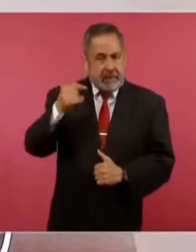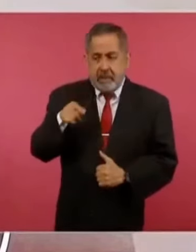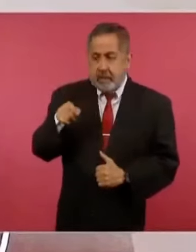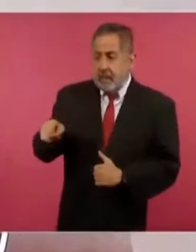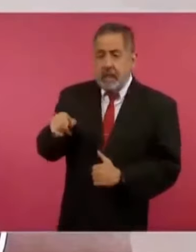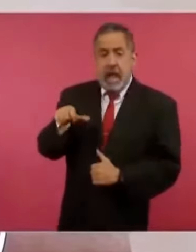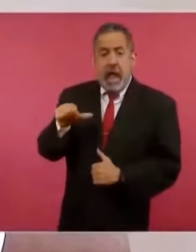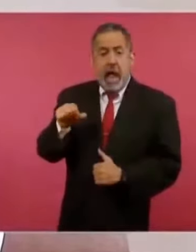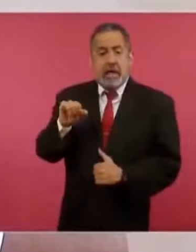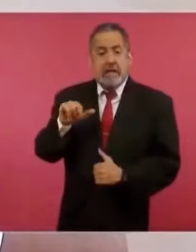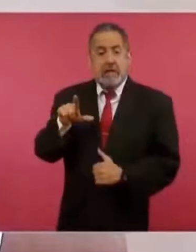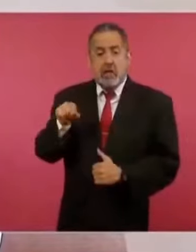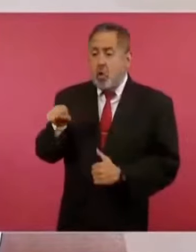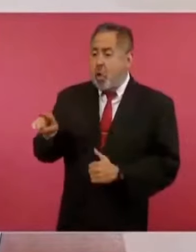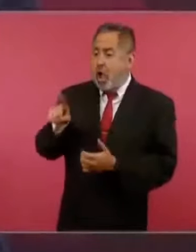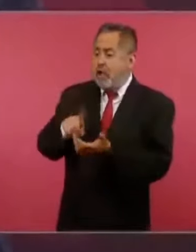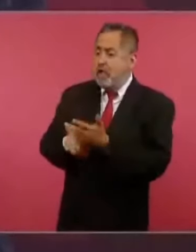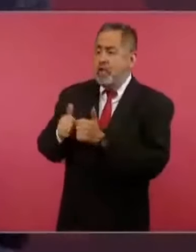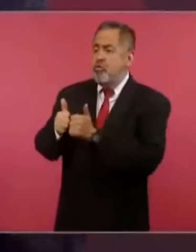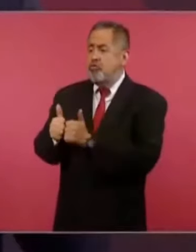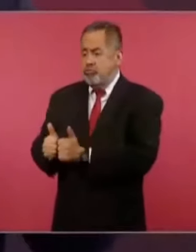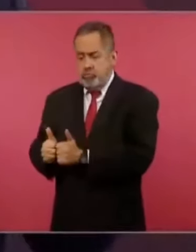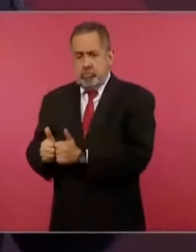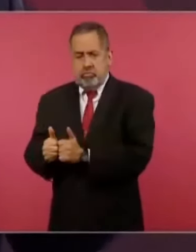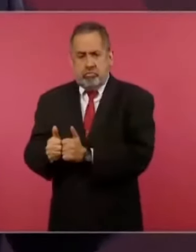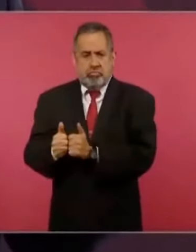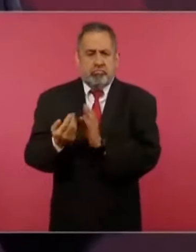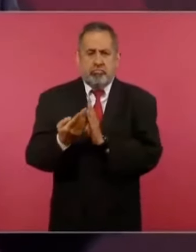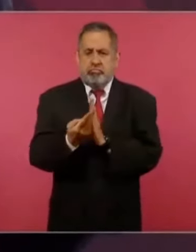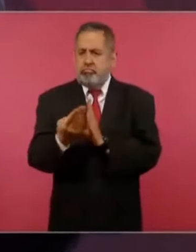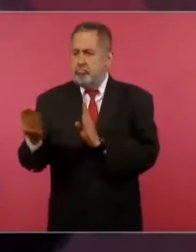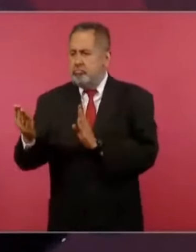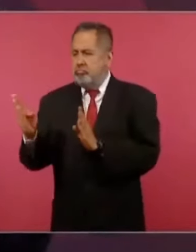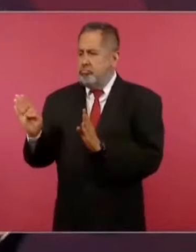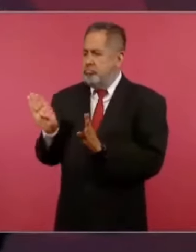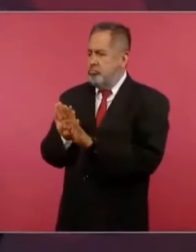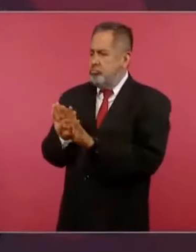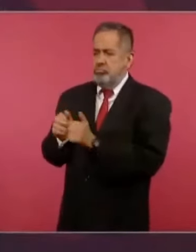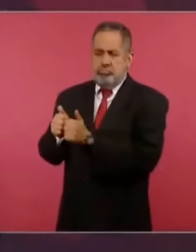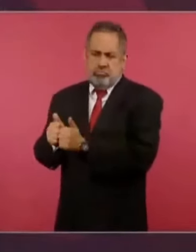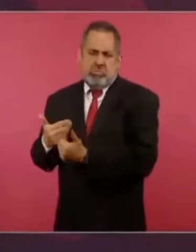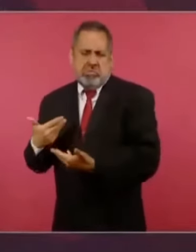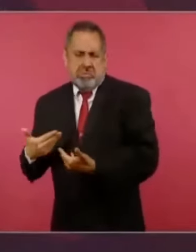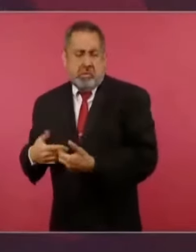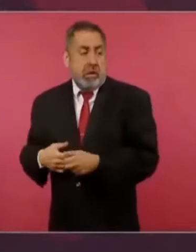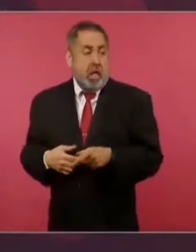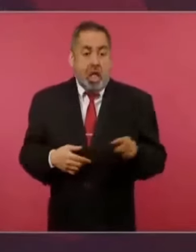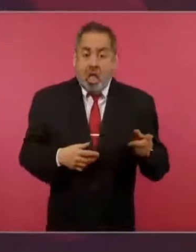y que entran a la embajada